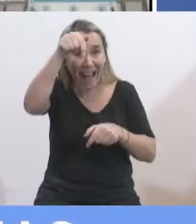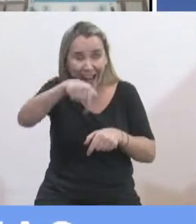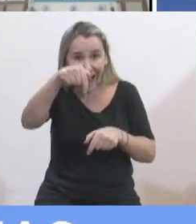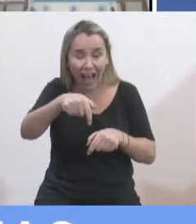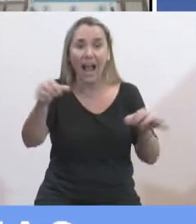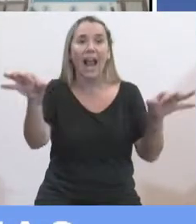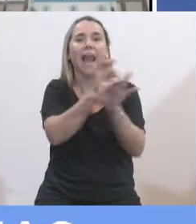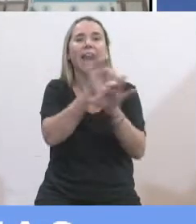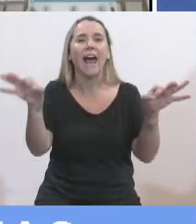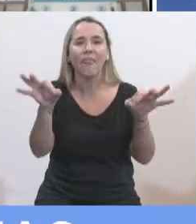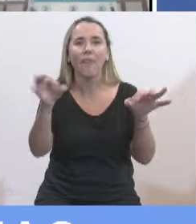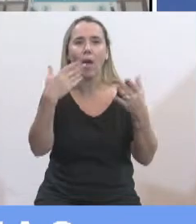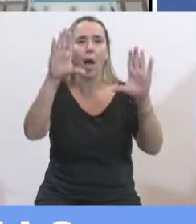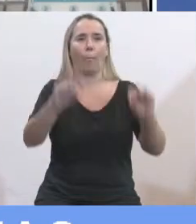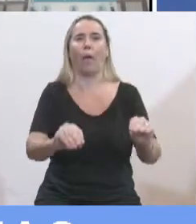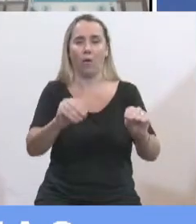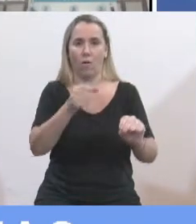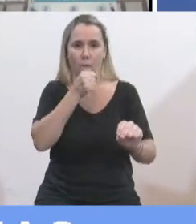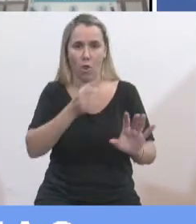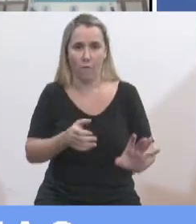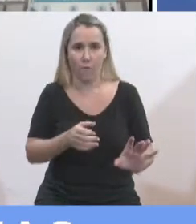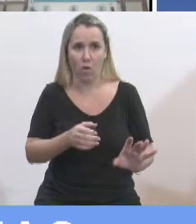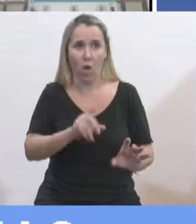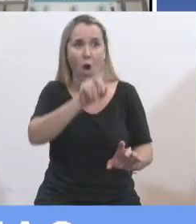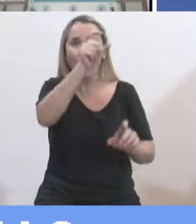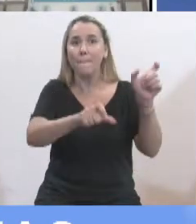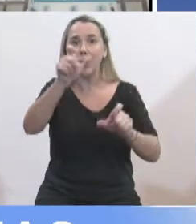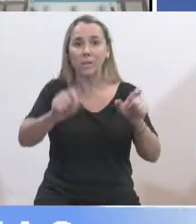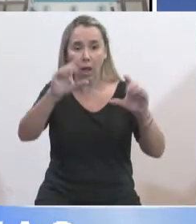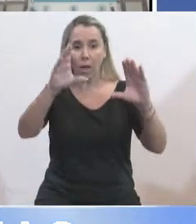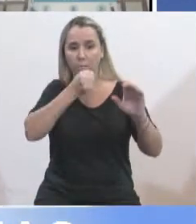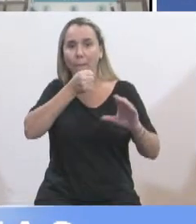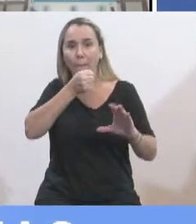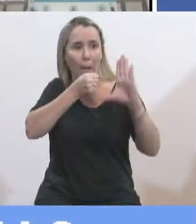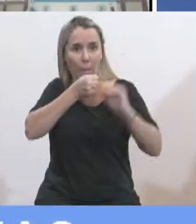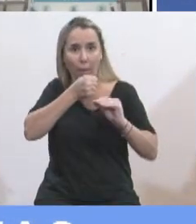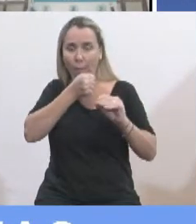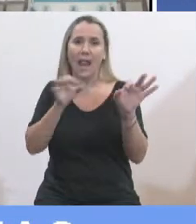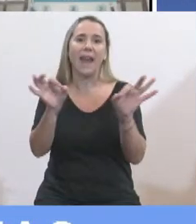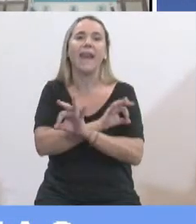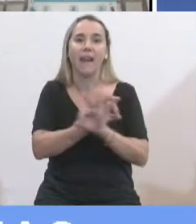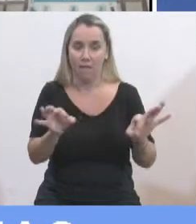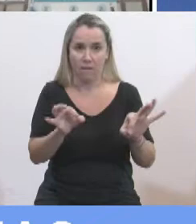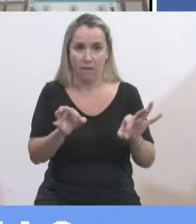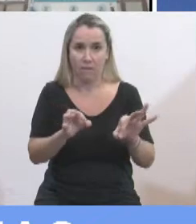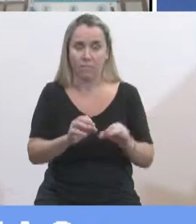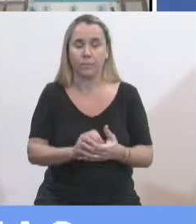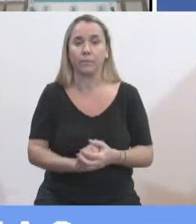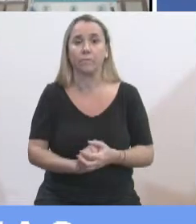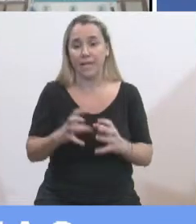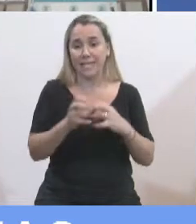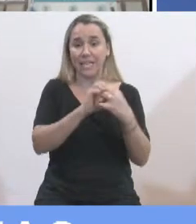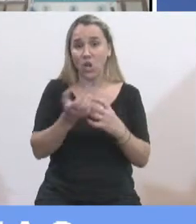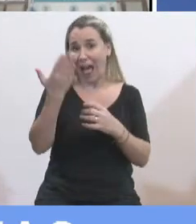se le cortó el uso de la palabra, acá no ha existido ninguna decisión arbitraria, y la sesión